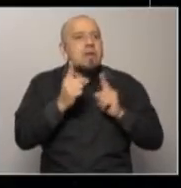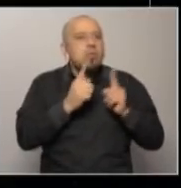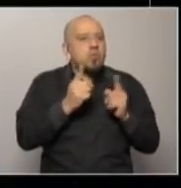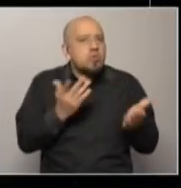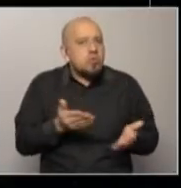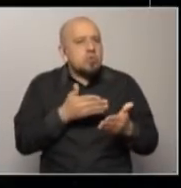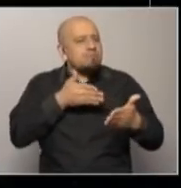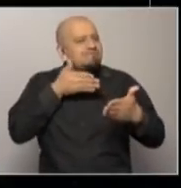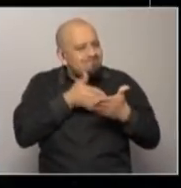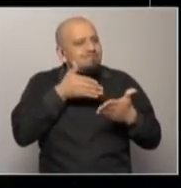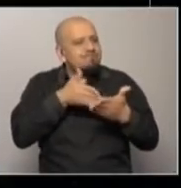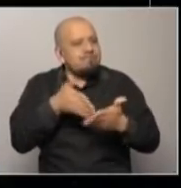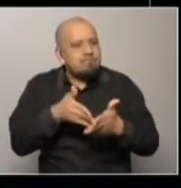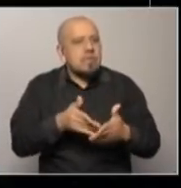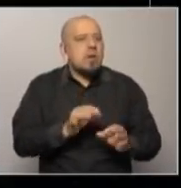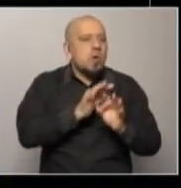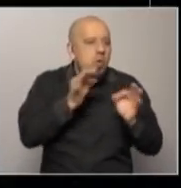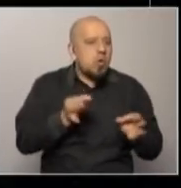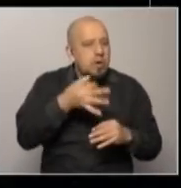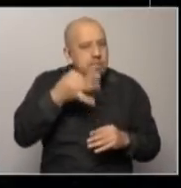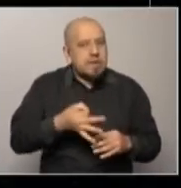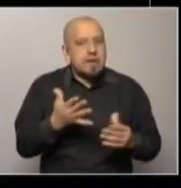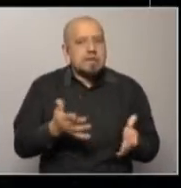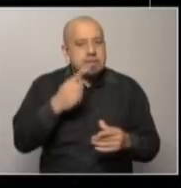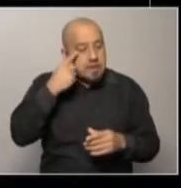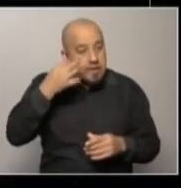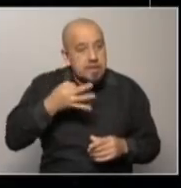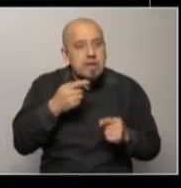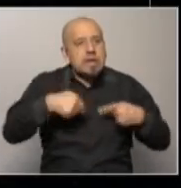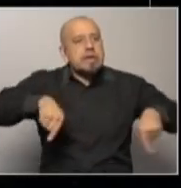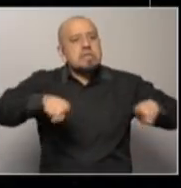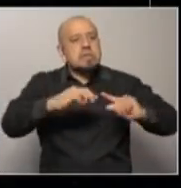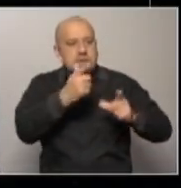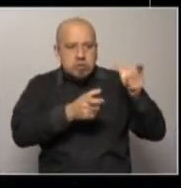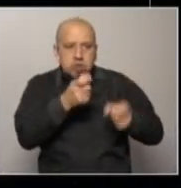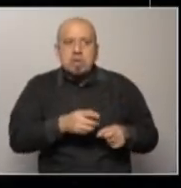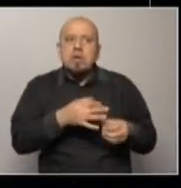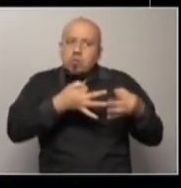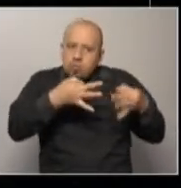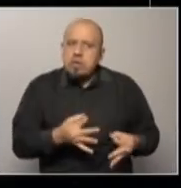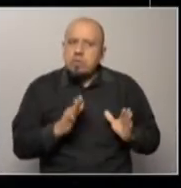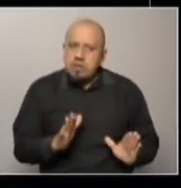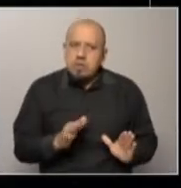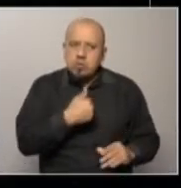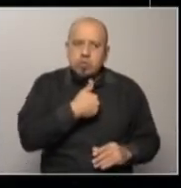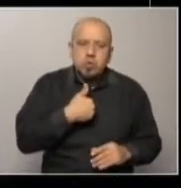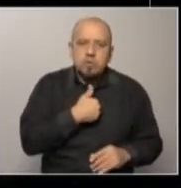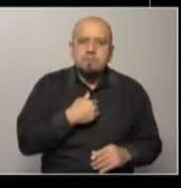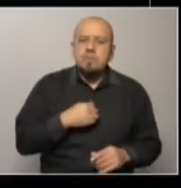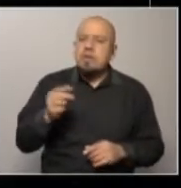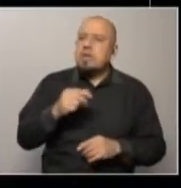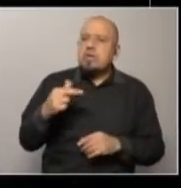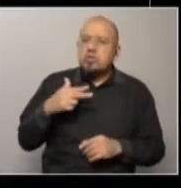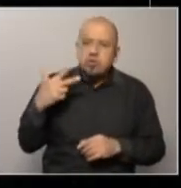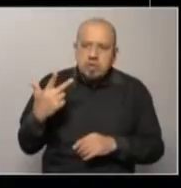o si en verdad en realidad esos funcionarios hicieron lo que tenían que hacer. Y a esos tres generales